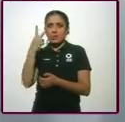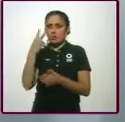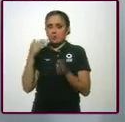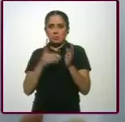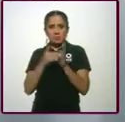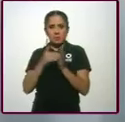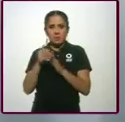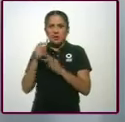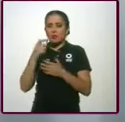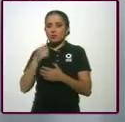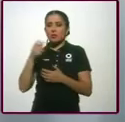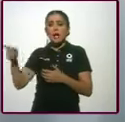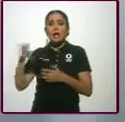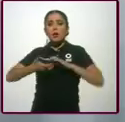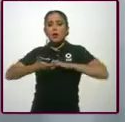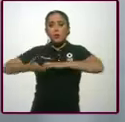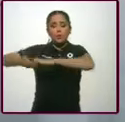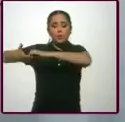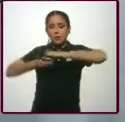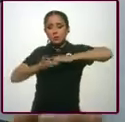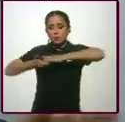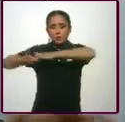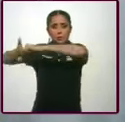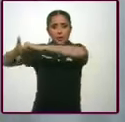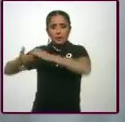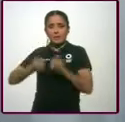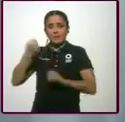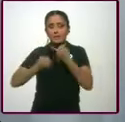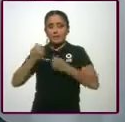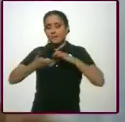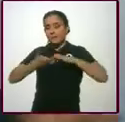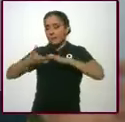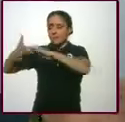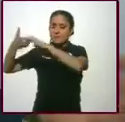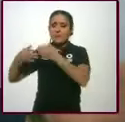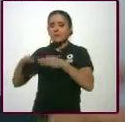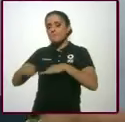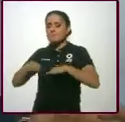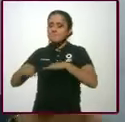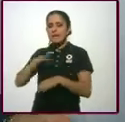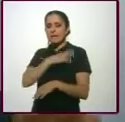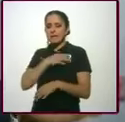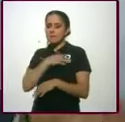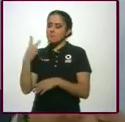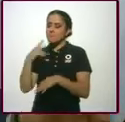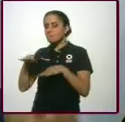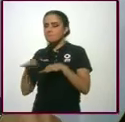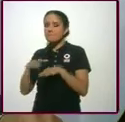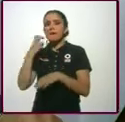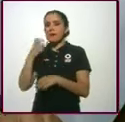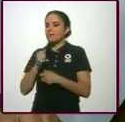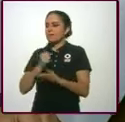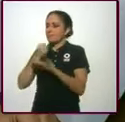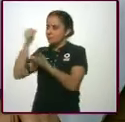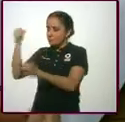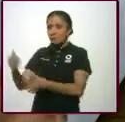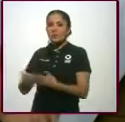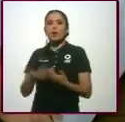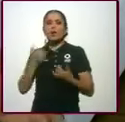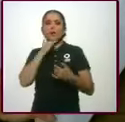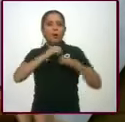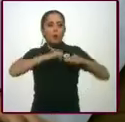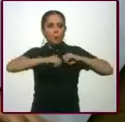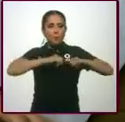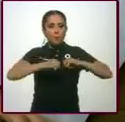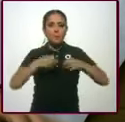grúas, de grúas y su hijo. Y el otro que entregué fue a un obrero. O sea, gente